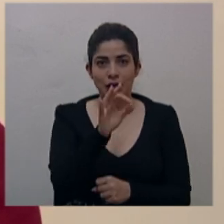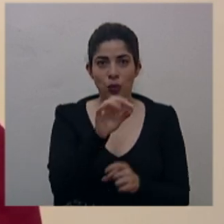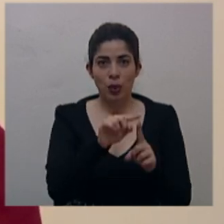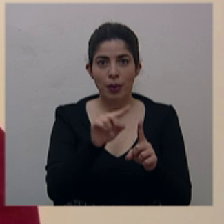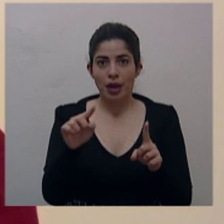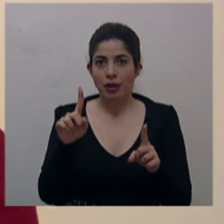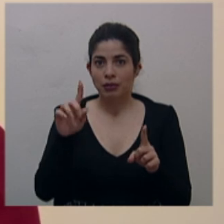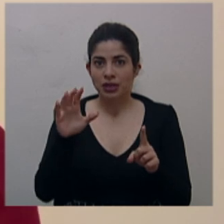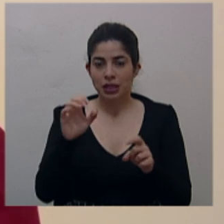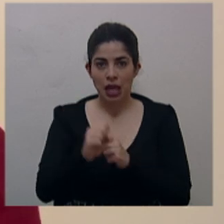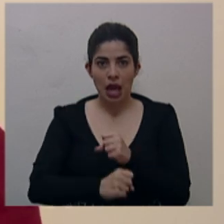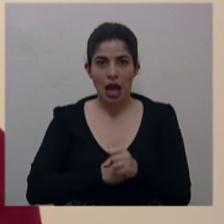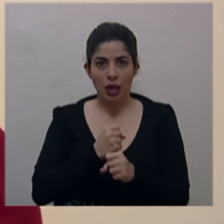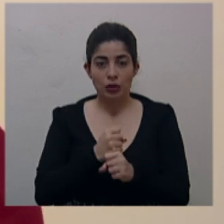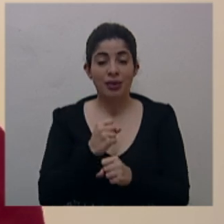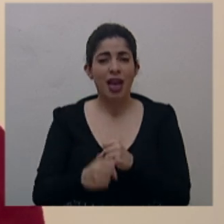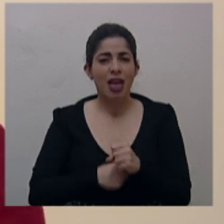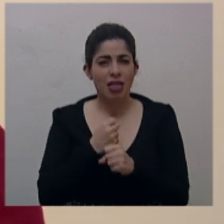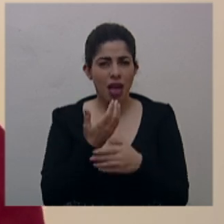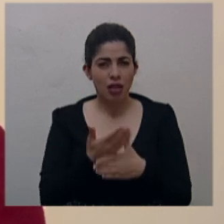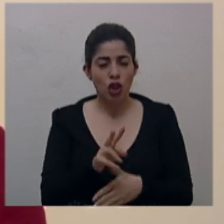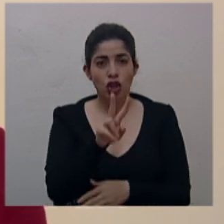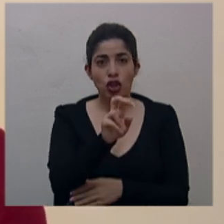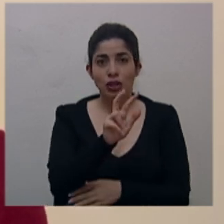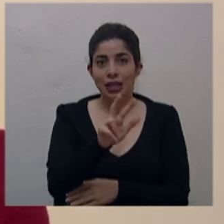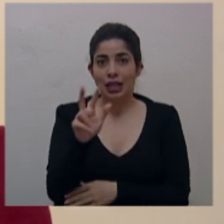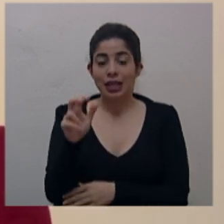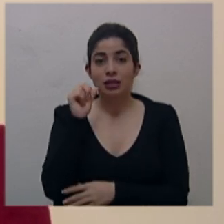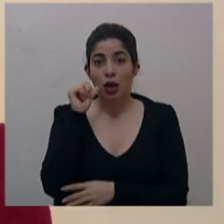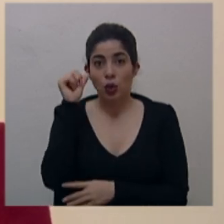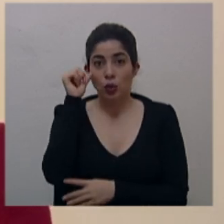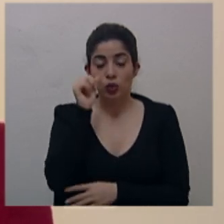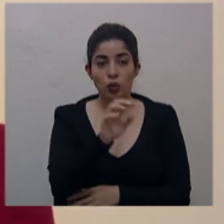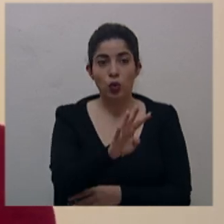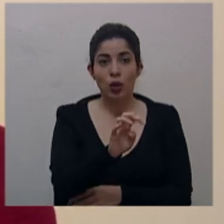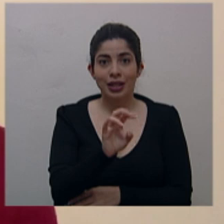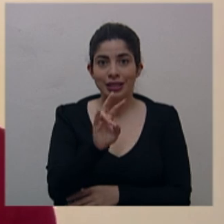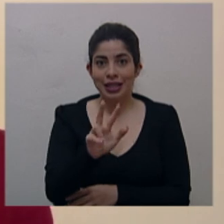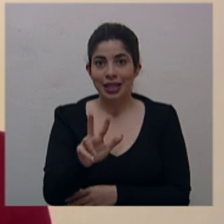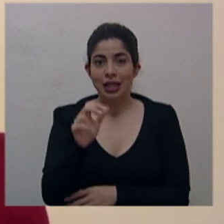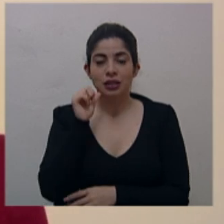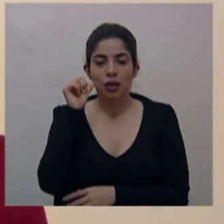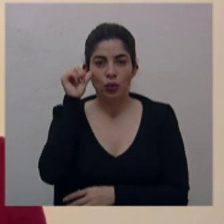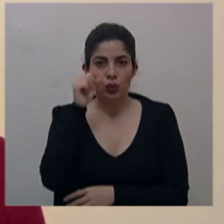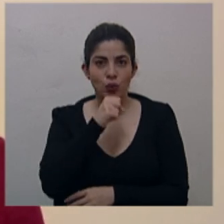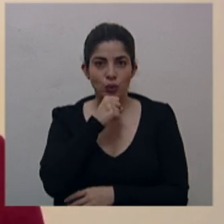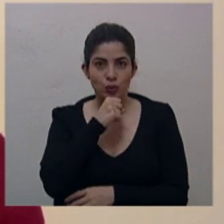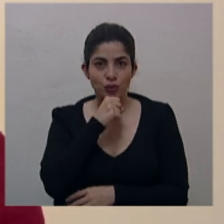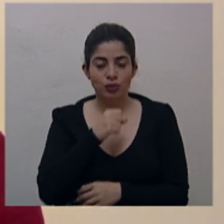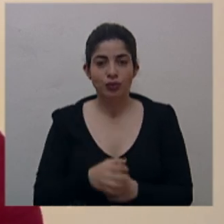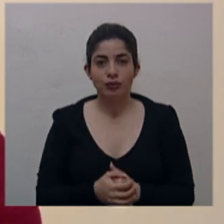hasta los 100 años. Por edad tenemos 233 adultos y 473 adultos mayores.